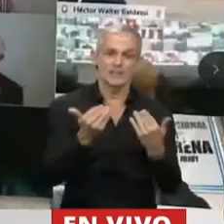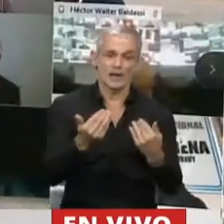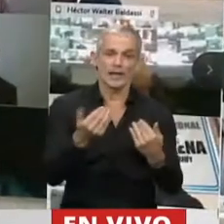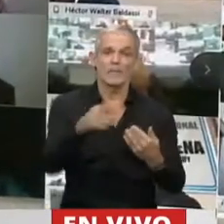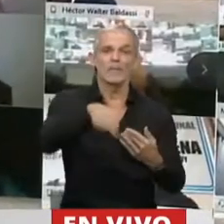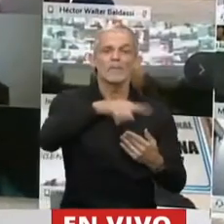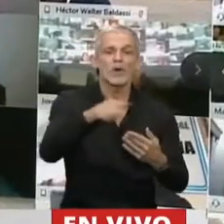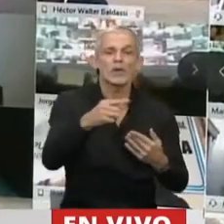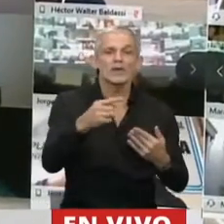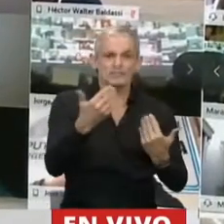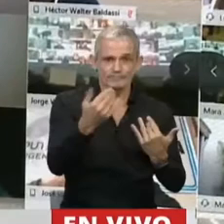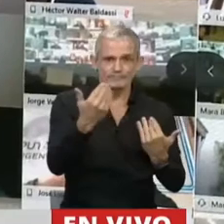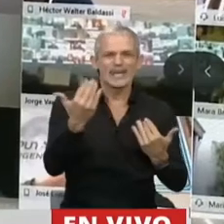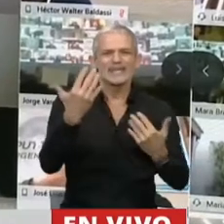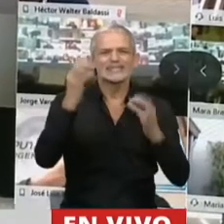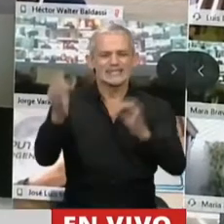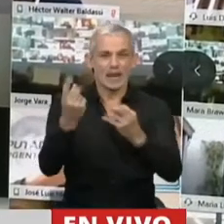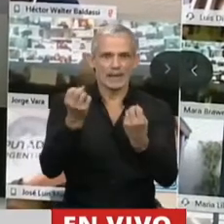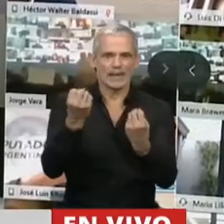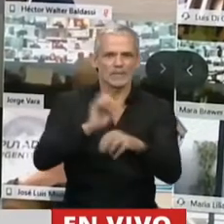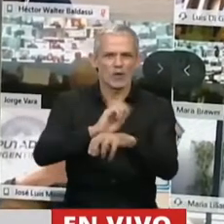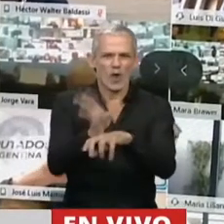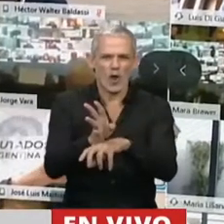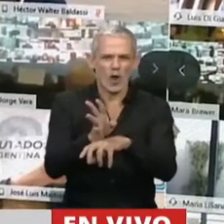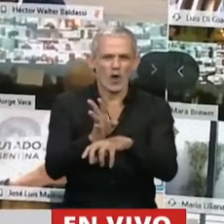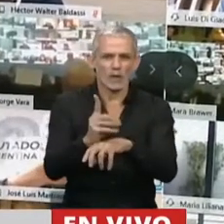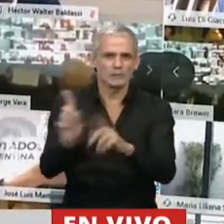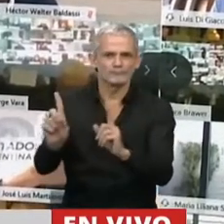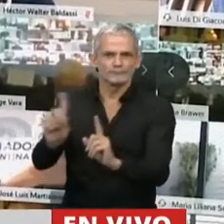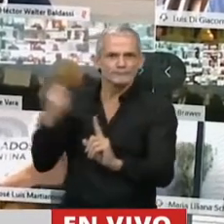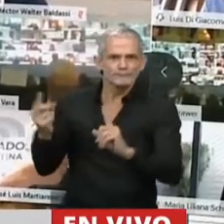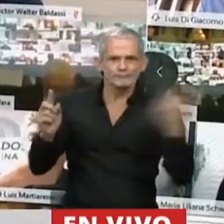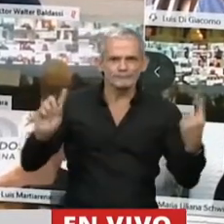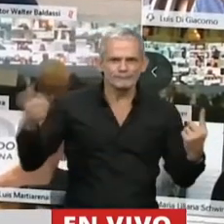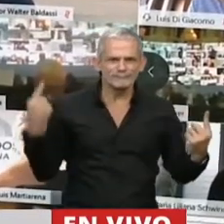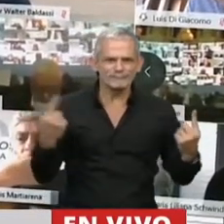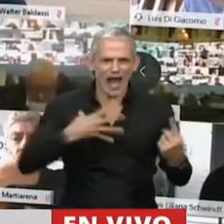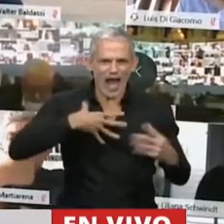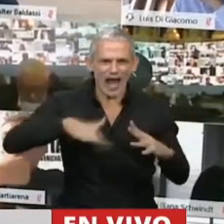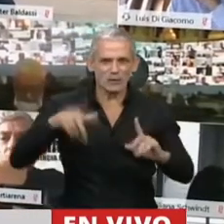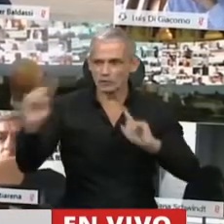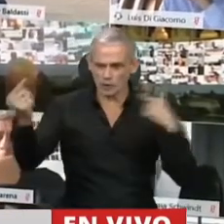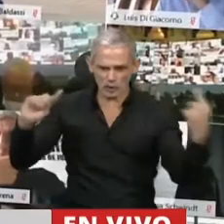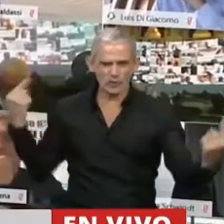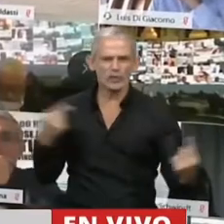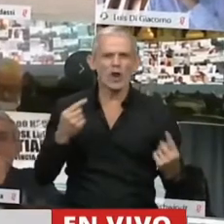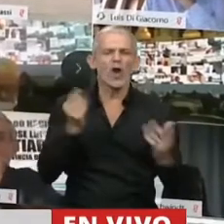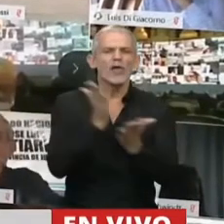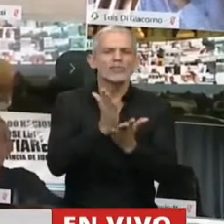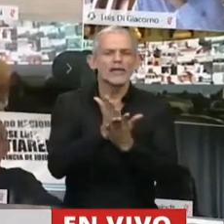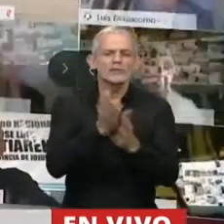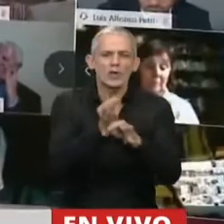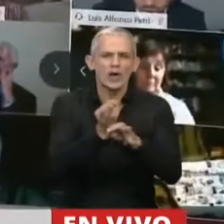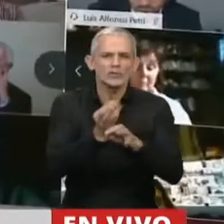lograrlo. Efectivamente, la pandemia no aísle a nuestros niños, niñas y jóvenes el derecho a